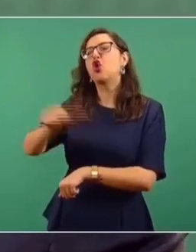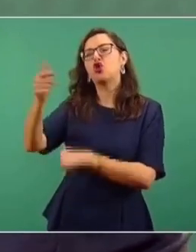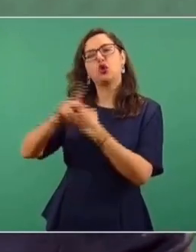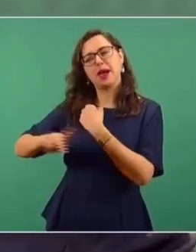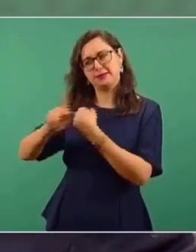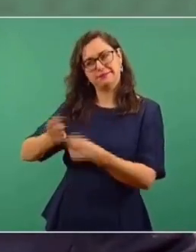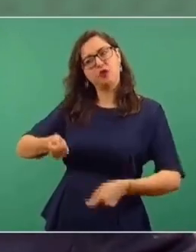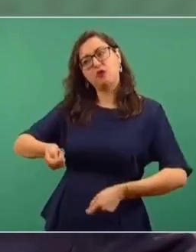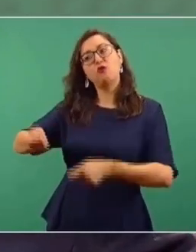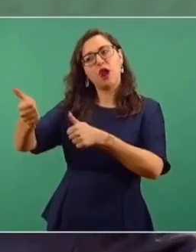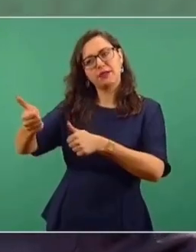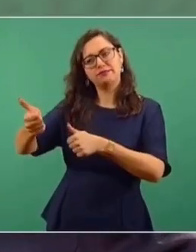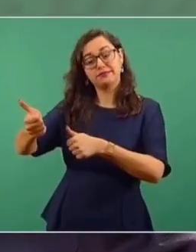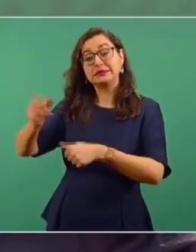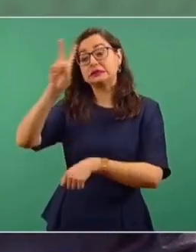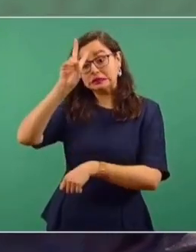la llamada.